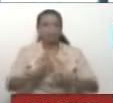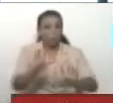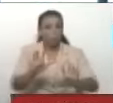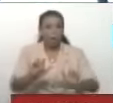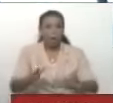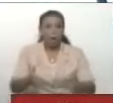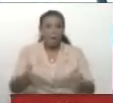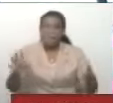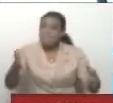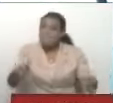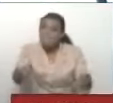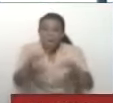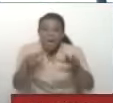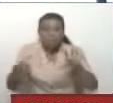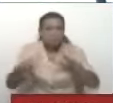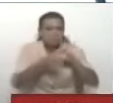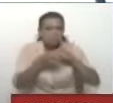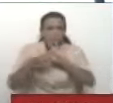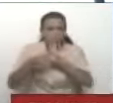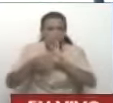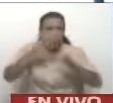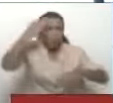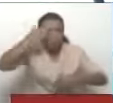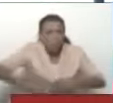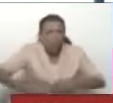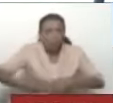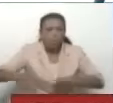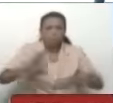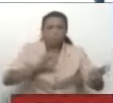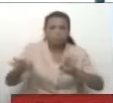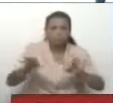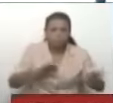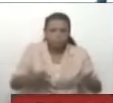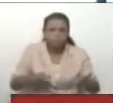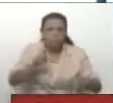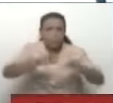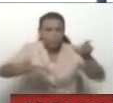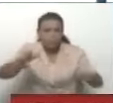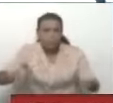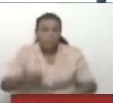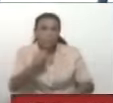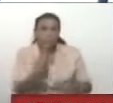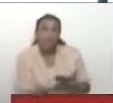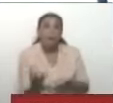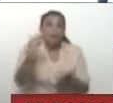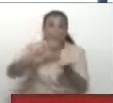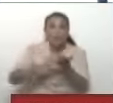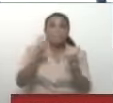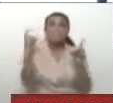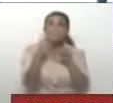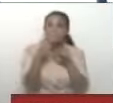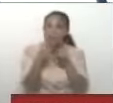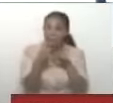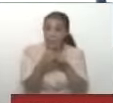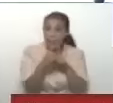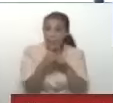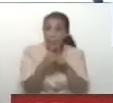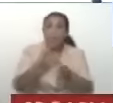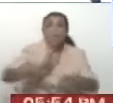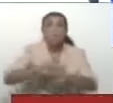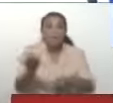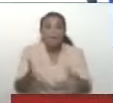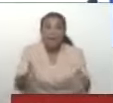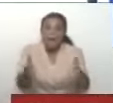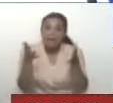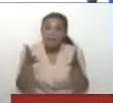máxima unión cívico-militar y movilización, y entonces agregué, porque el equipo